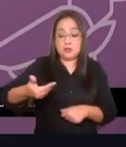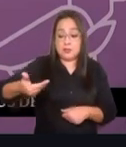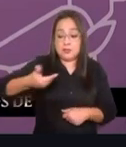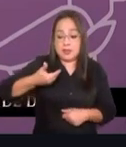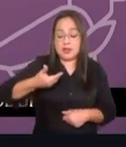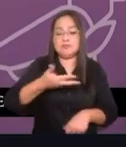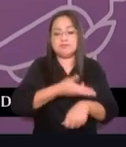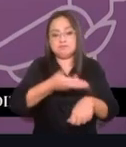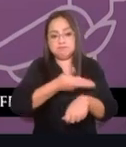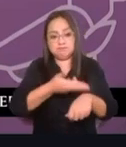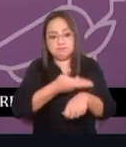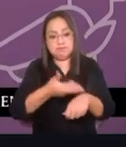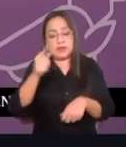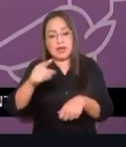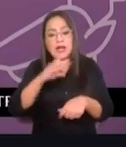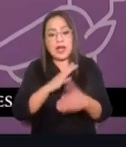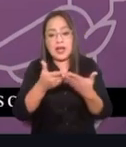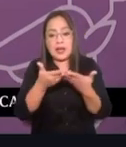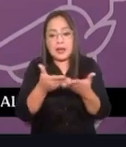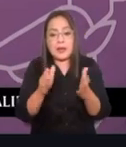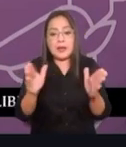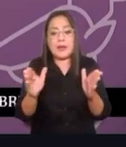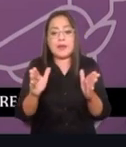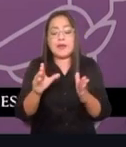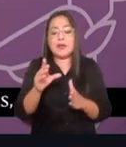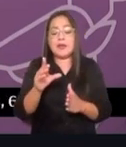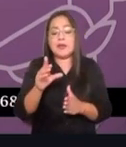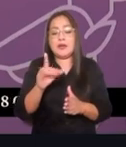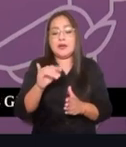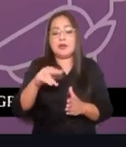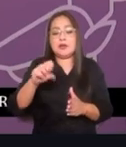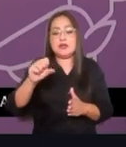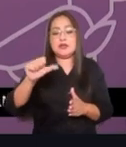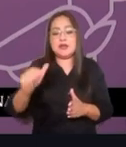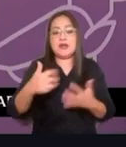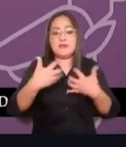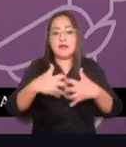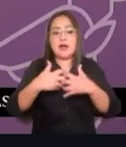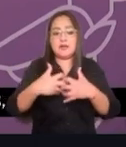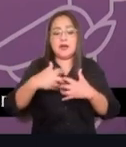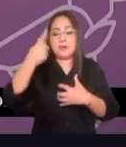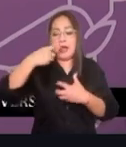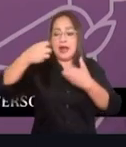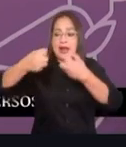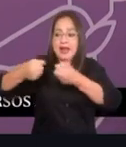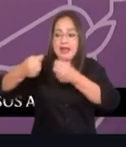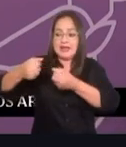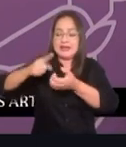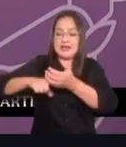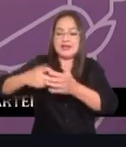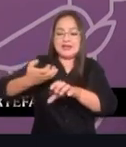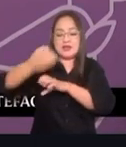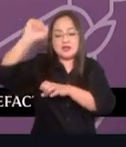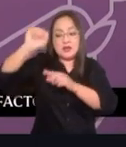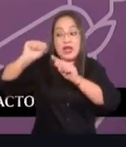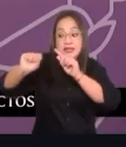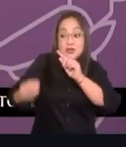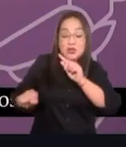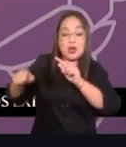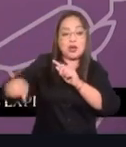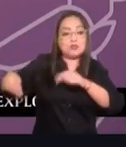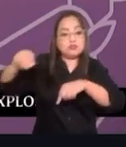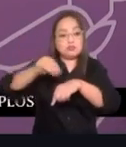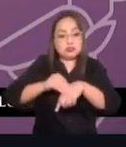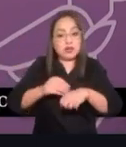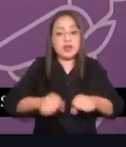la apertura de liconza de una planta lechera en el sur del estado. También eso lo está llevando a cabo. Y